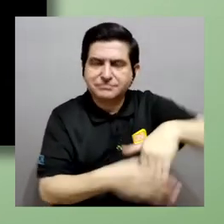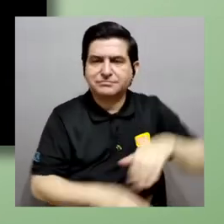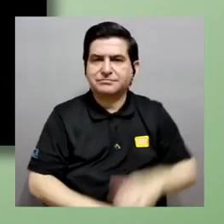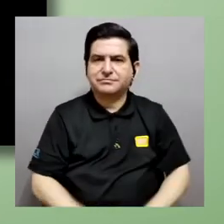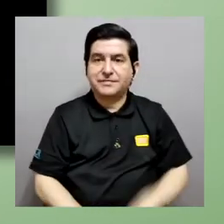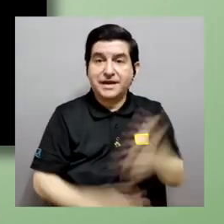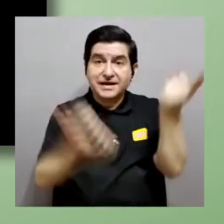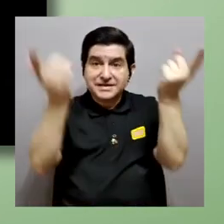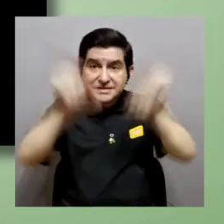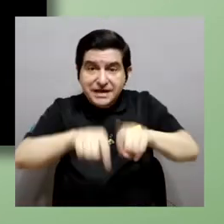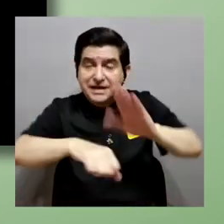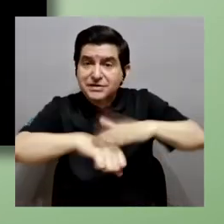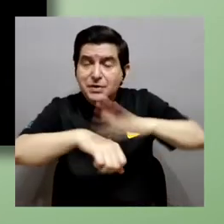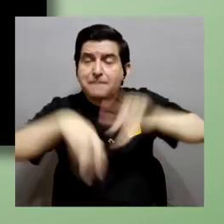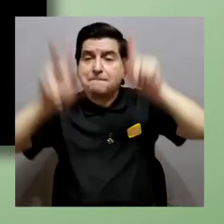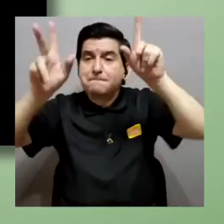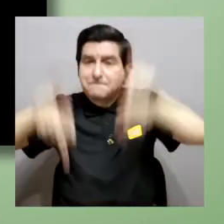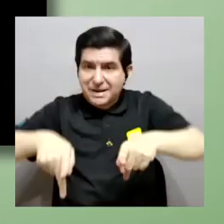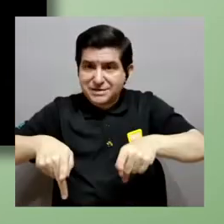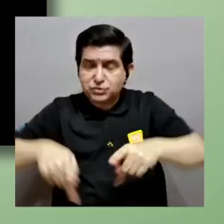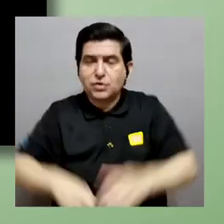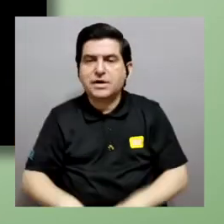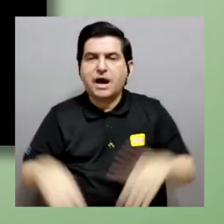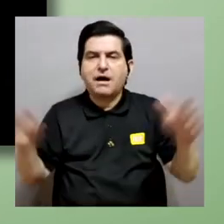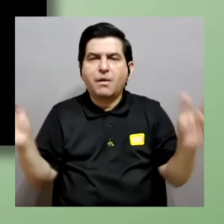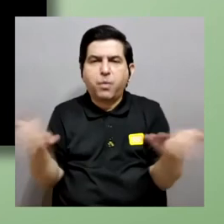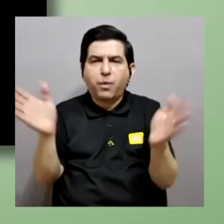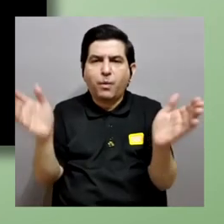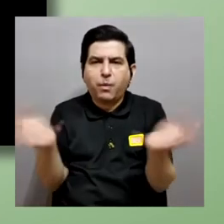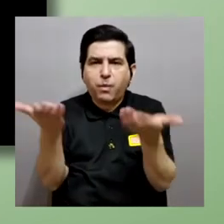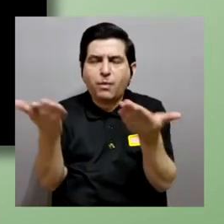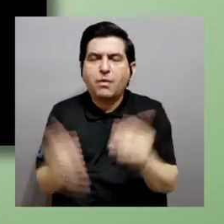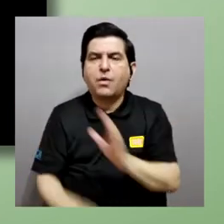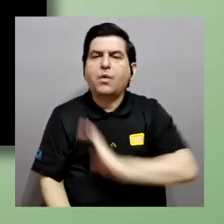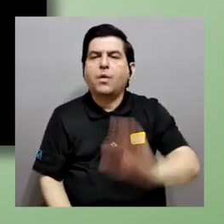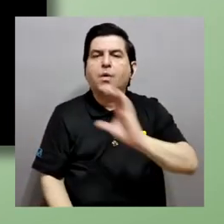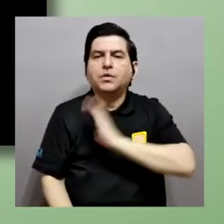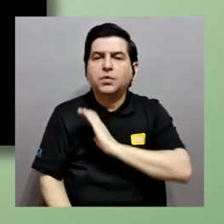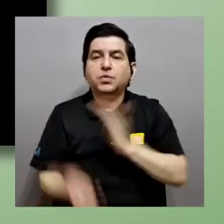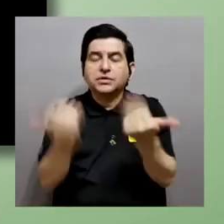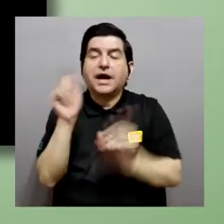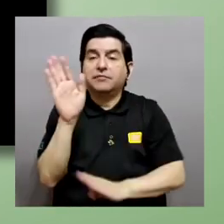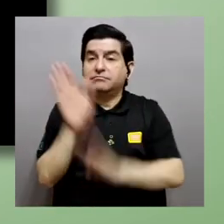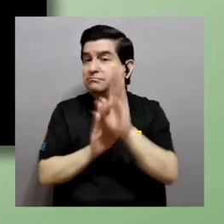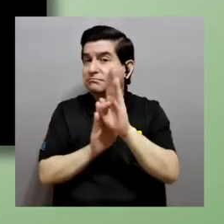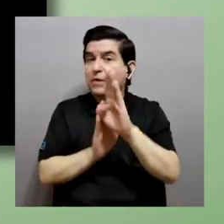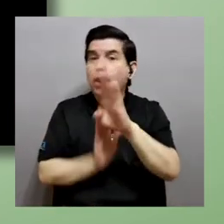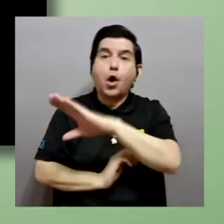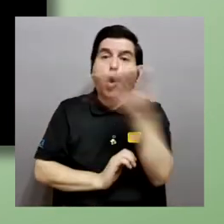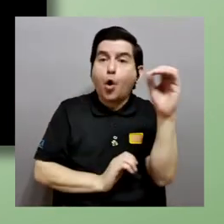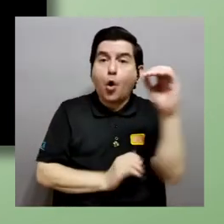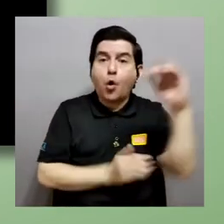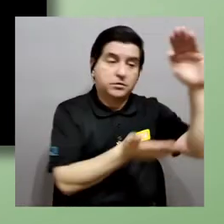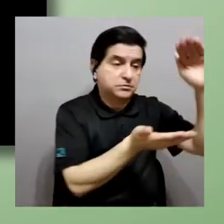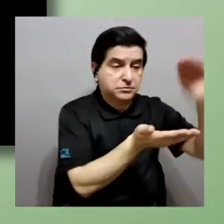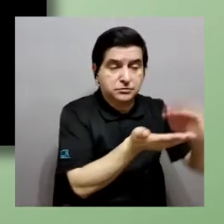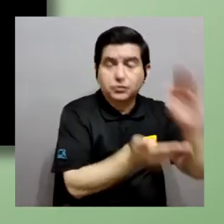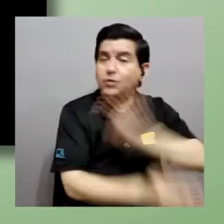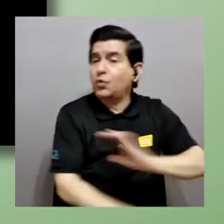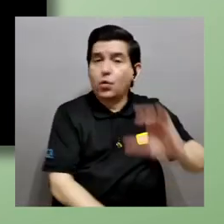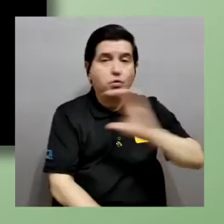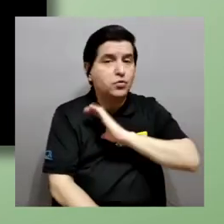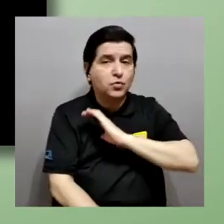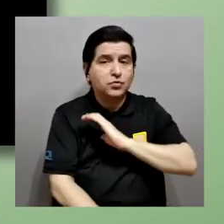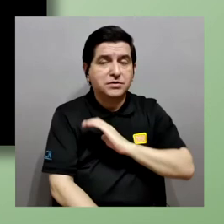que le permiten a las personas estimular esos comportamientos que quieren desarrollar o mitigar